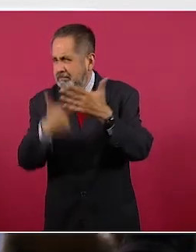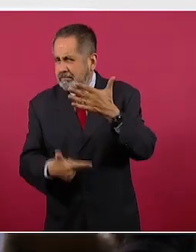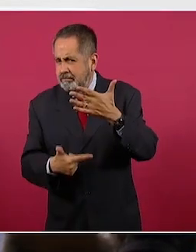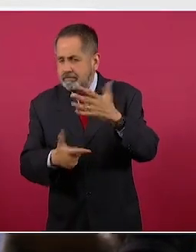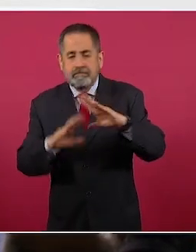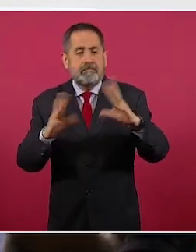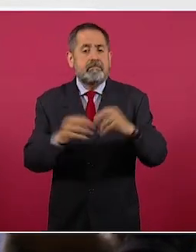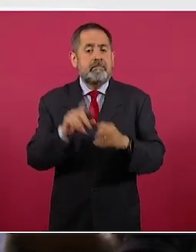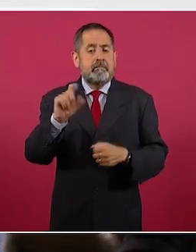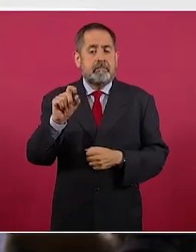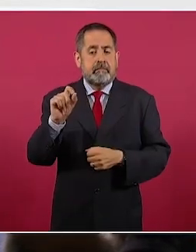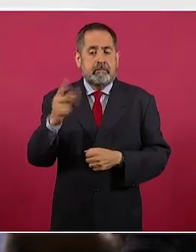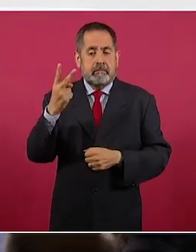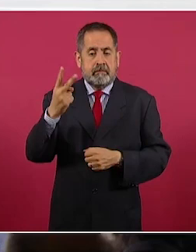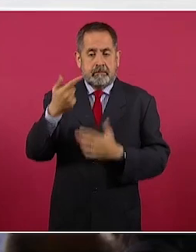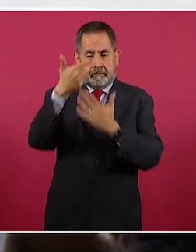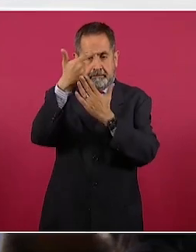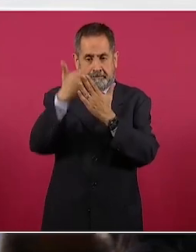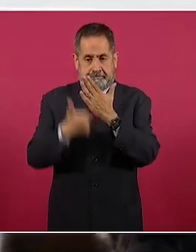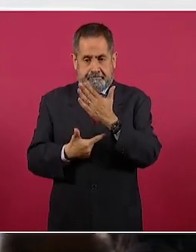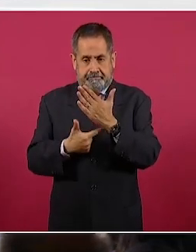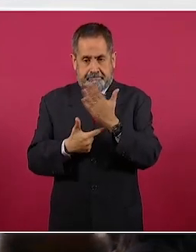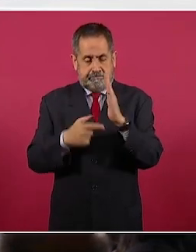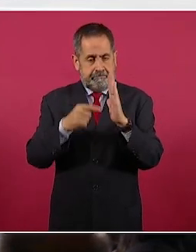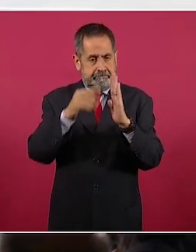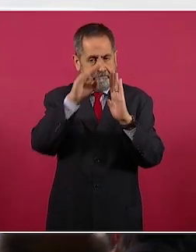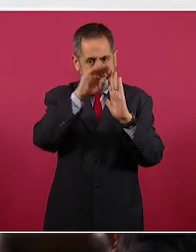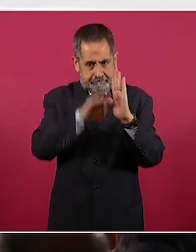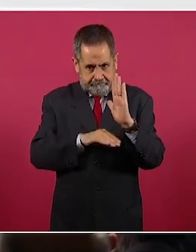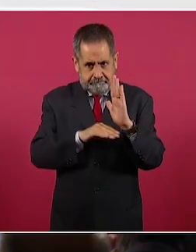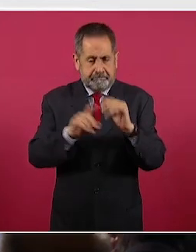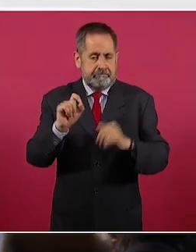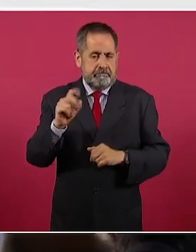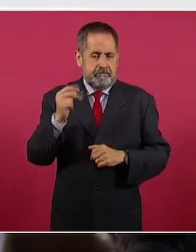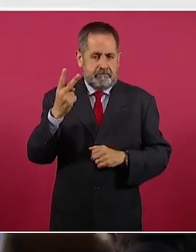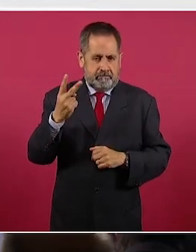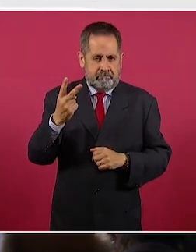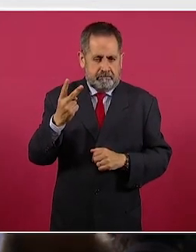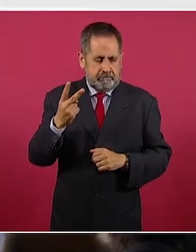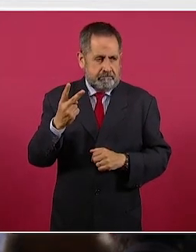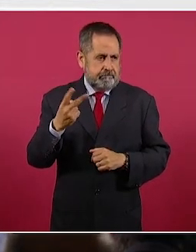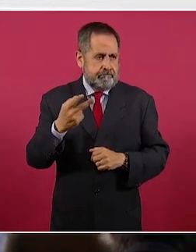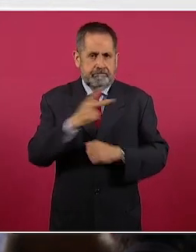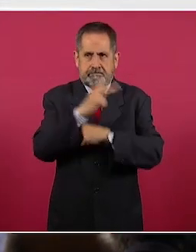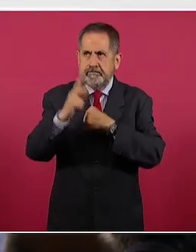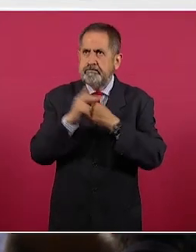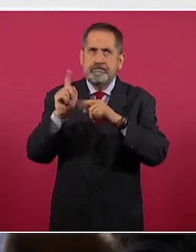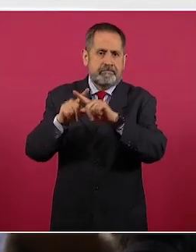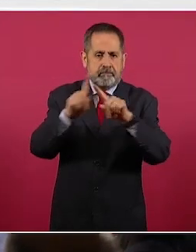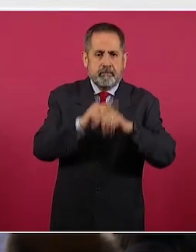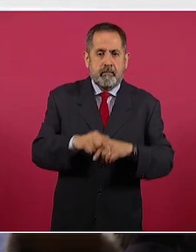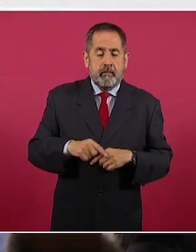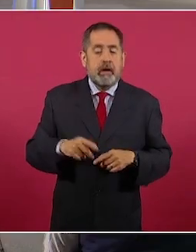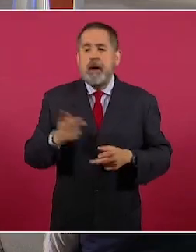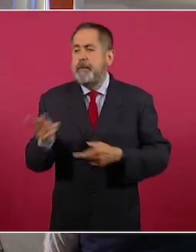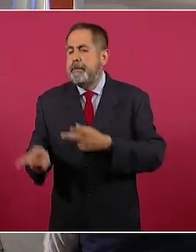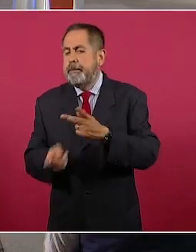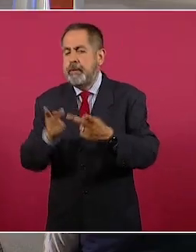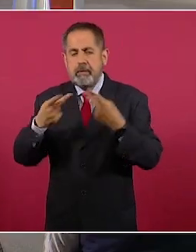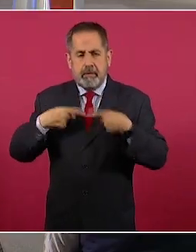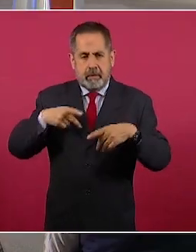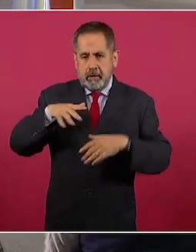Veintidós. Veintidós. Y este es el pueblo, la gente,